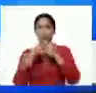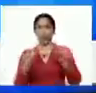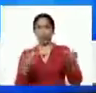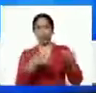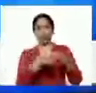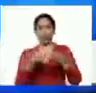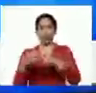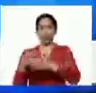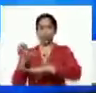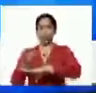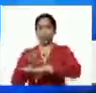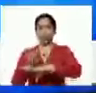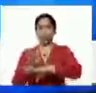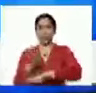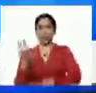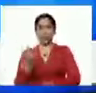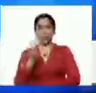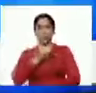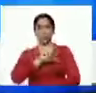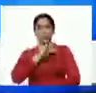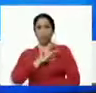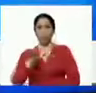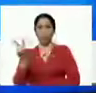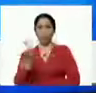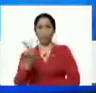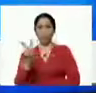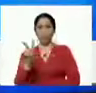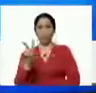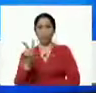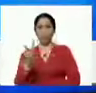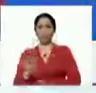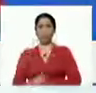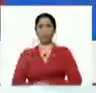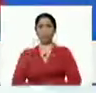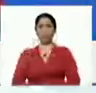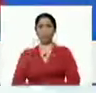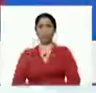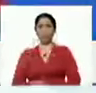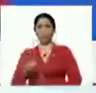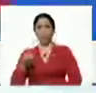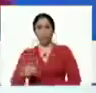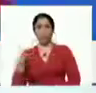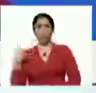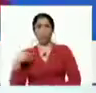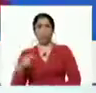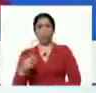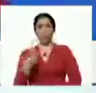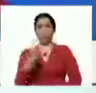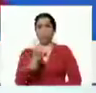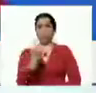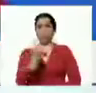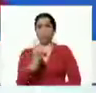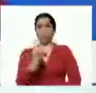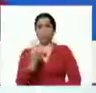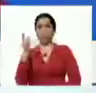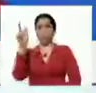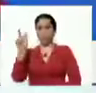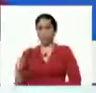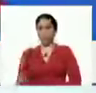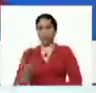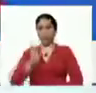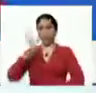la economía venezolana, de la sociedad venezolana. Hoy tuvimos un solo caso de transmisión